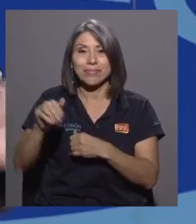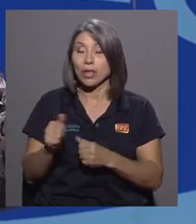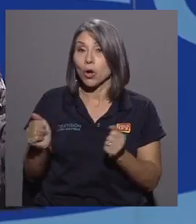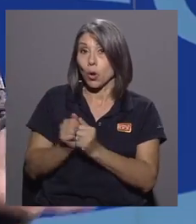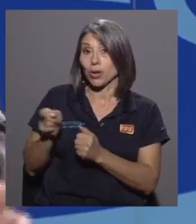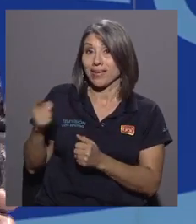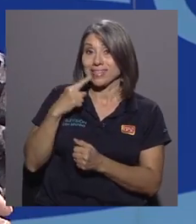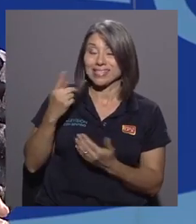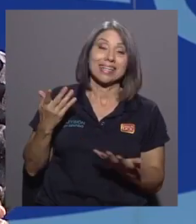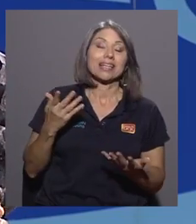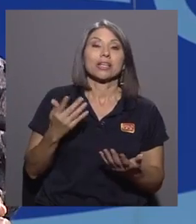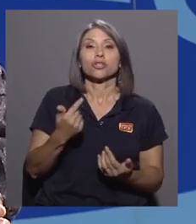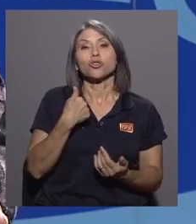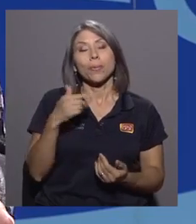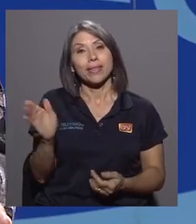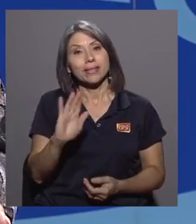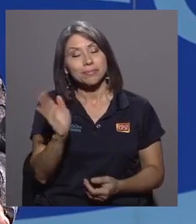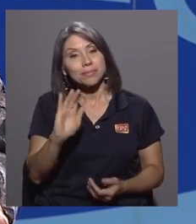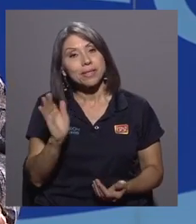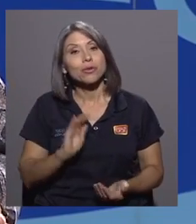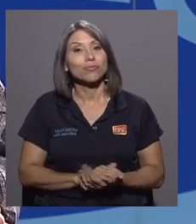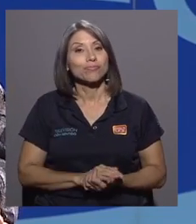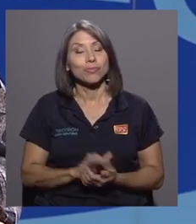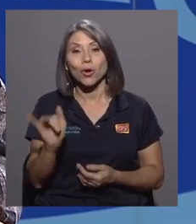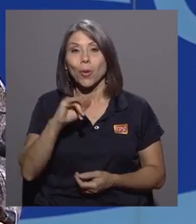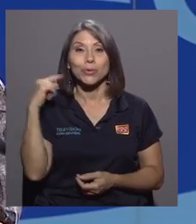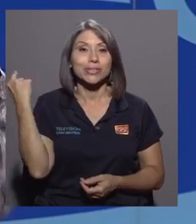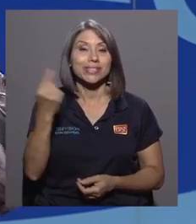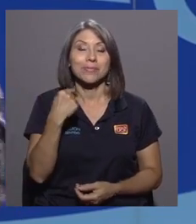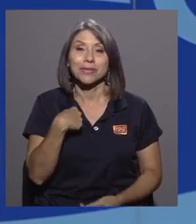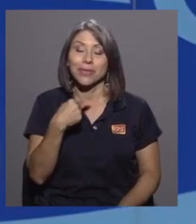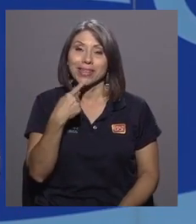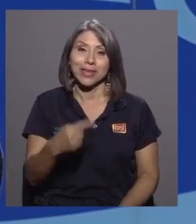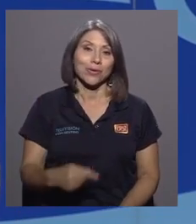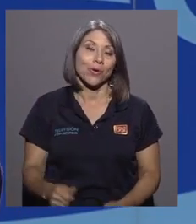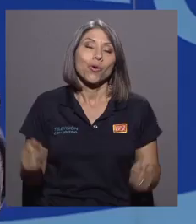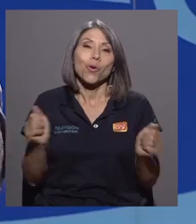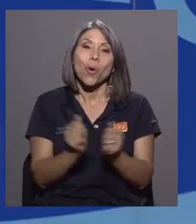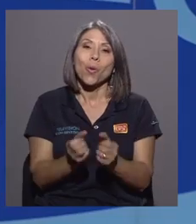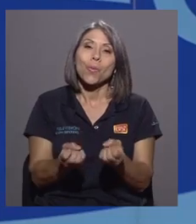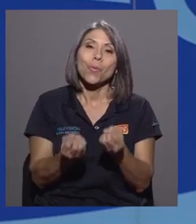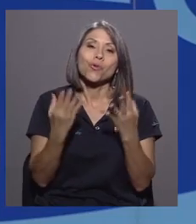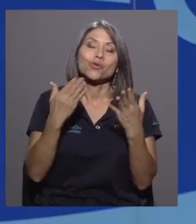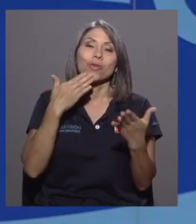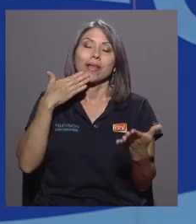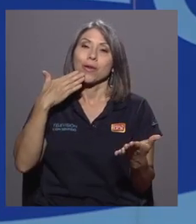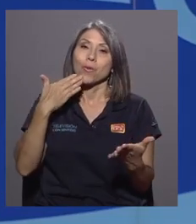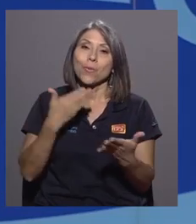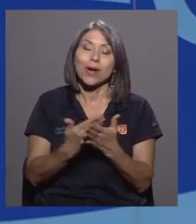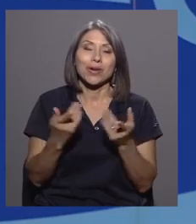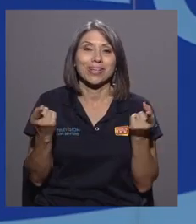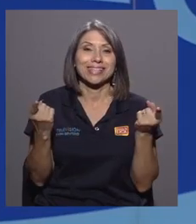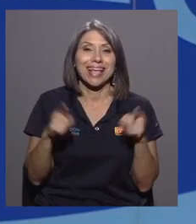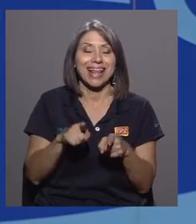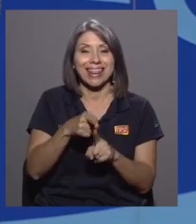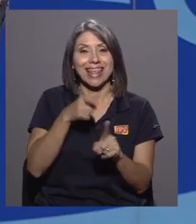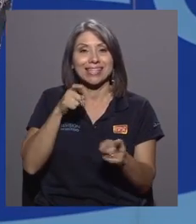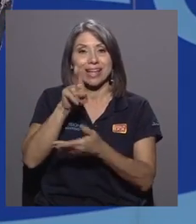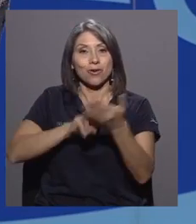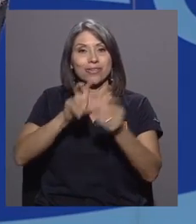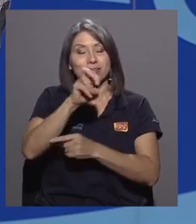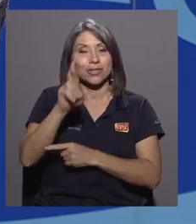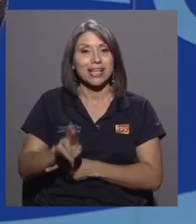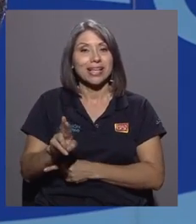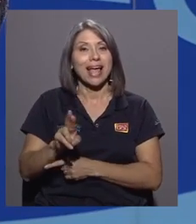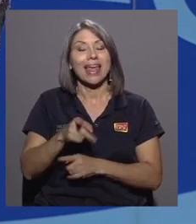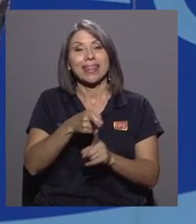Alejandro, pues yo me despido, como siempre les digo, con mucho de lo bueno que se genera desde la Universidad